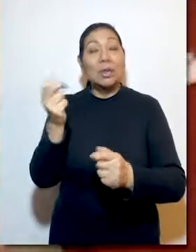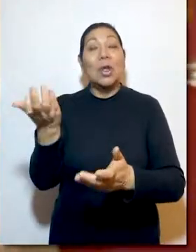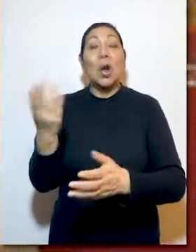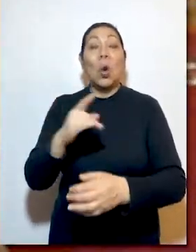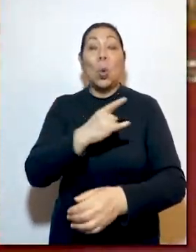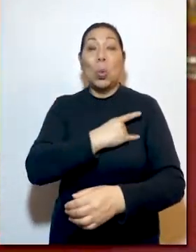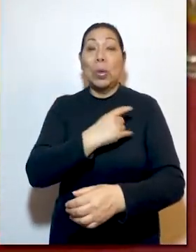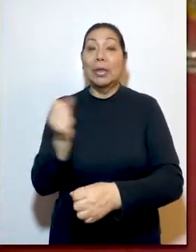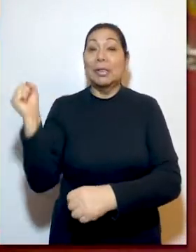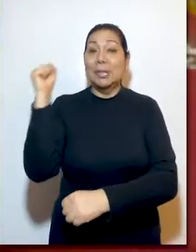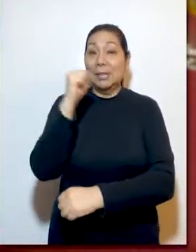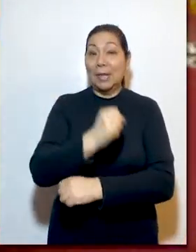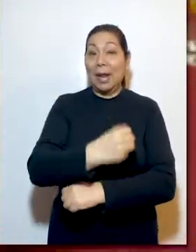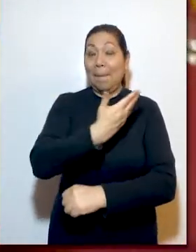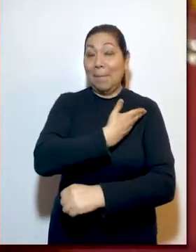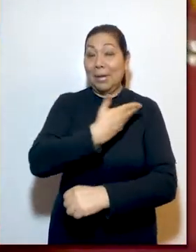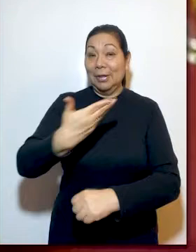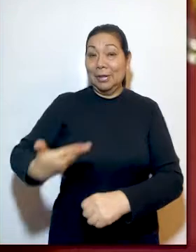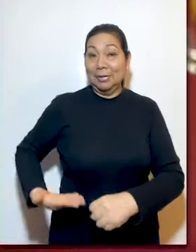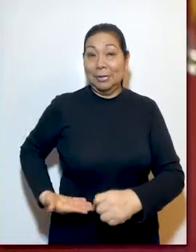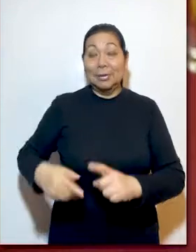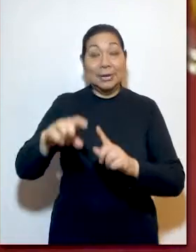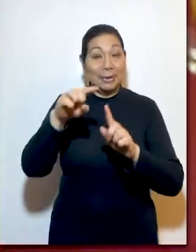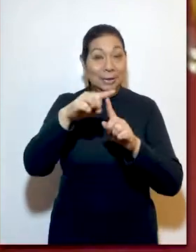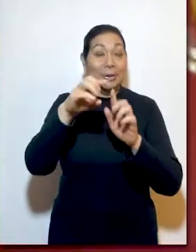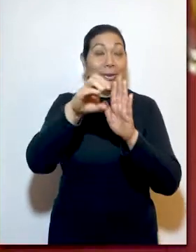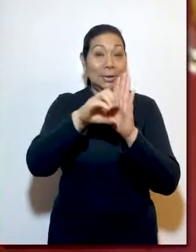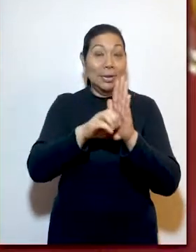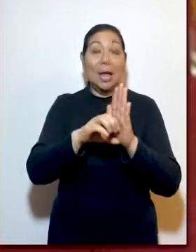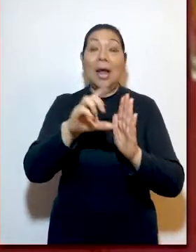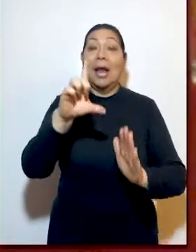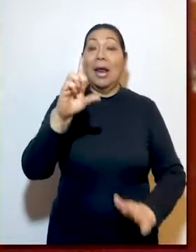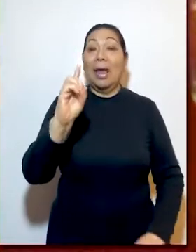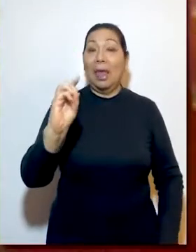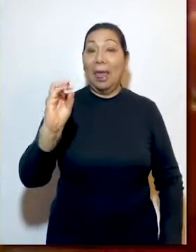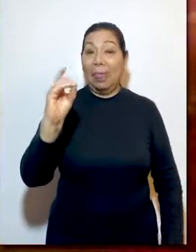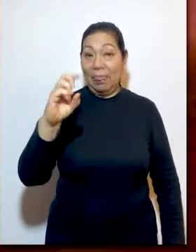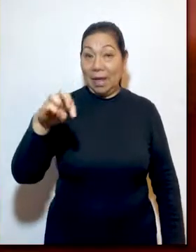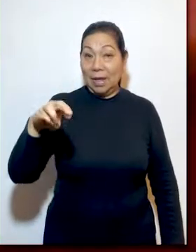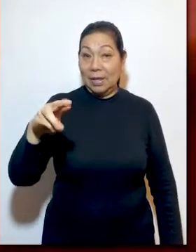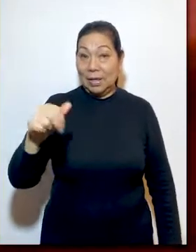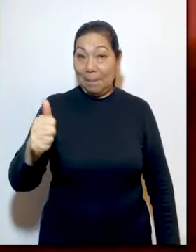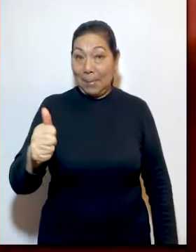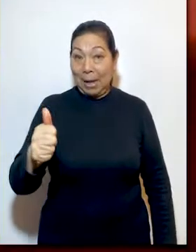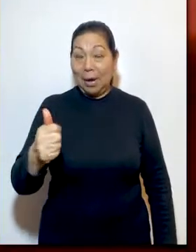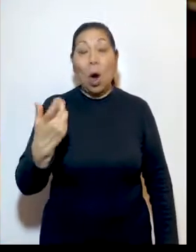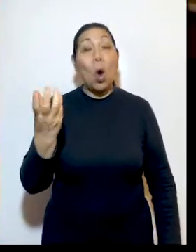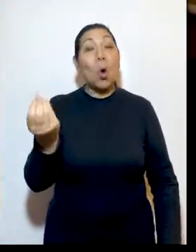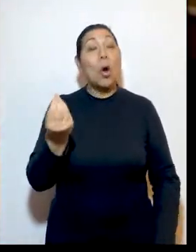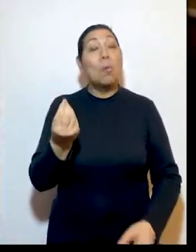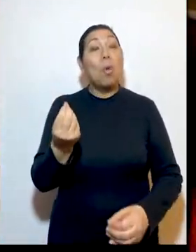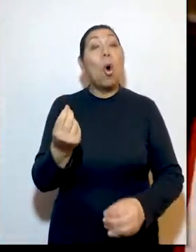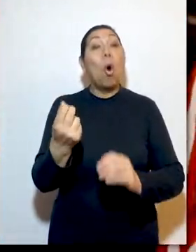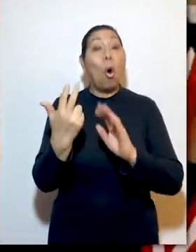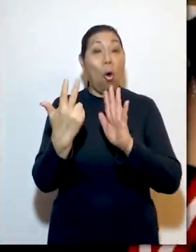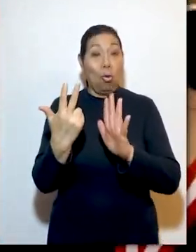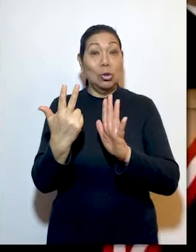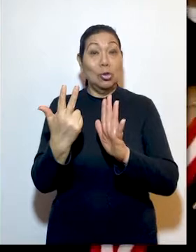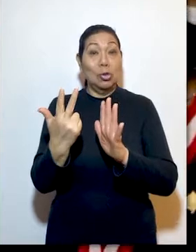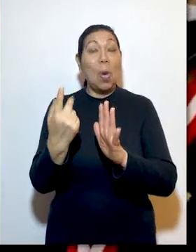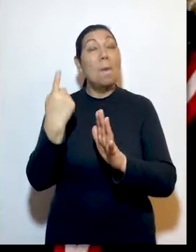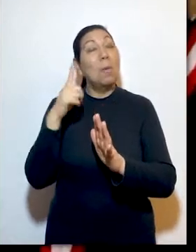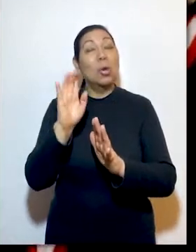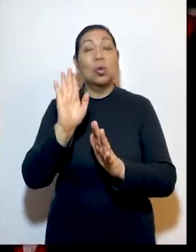honor San Marquina a la presidenta del Tribunal Constitucional Marianela Ledesma Narváez, así como ocho